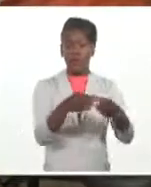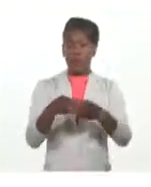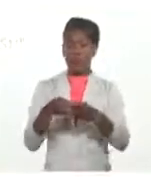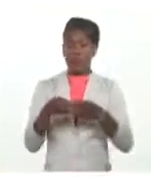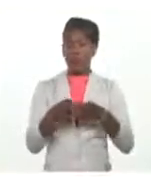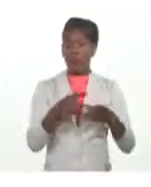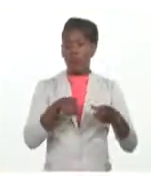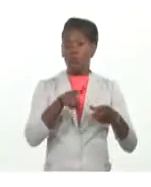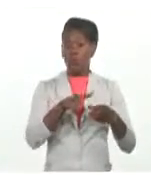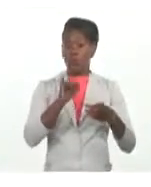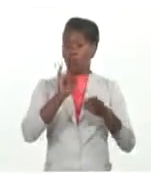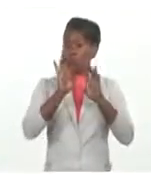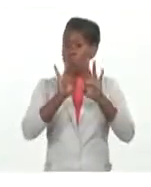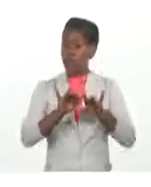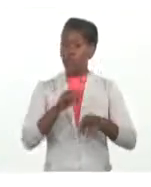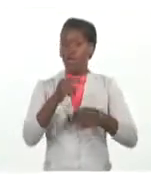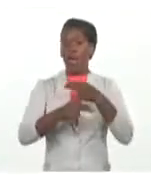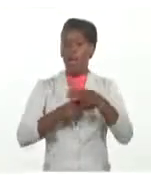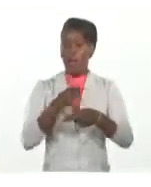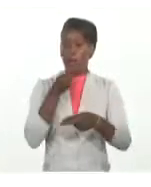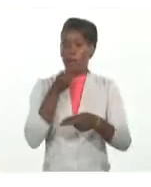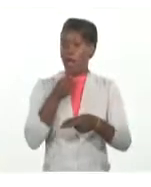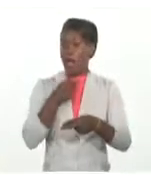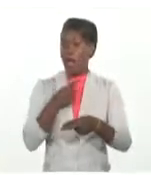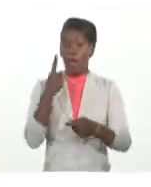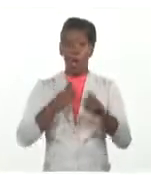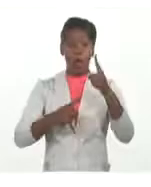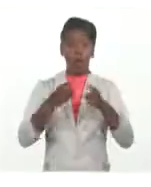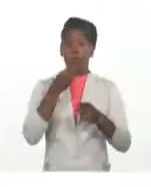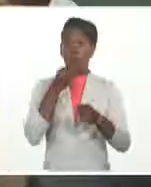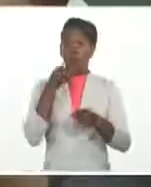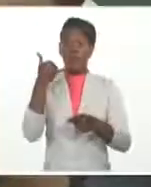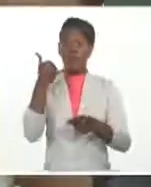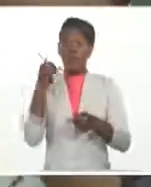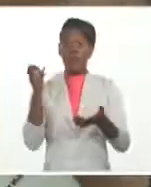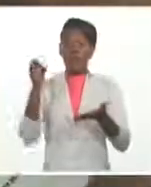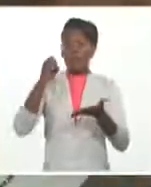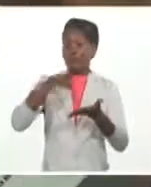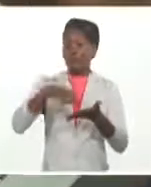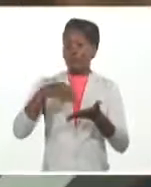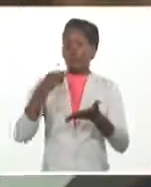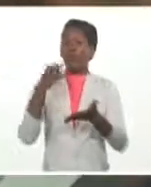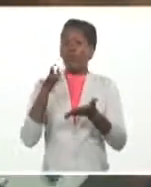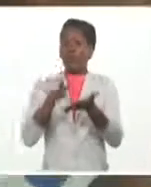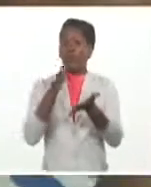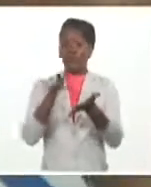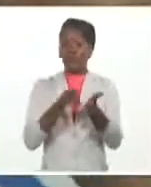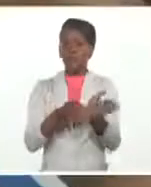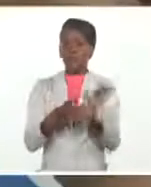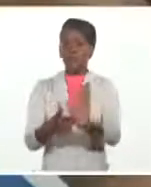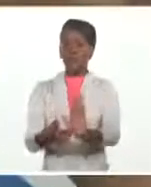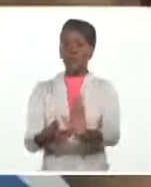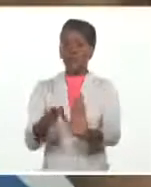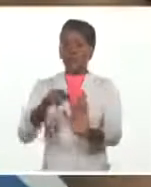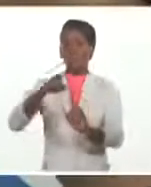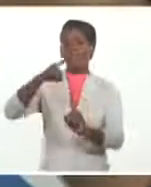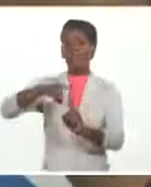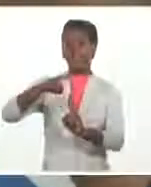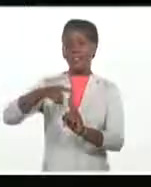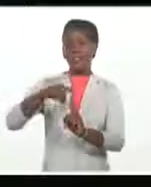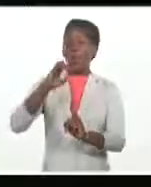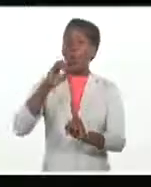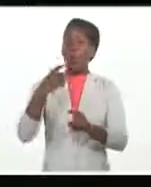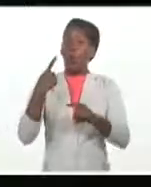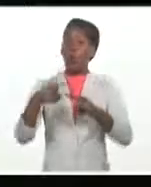tenerlo impreso digital en una aplicación, enviarlo por correo electrónico o verlo como una imagen en el teléfono. La